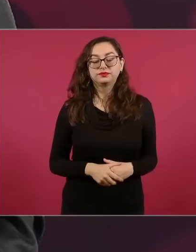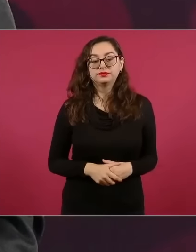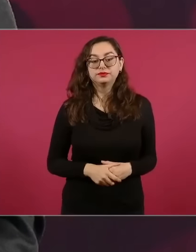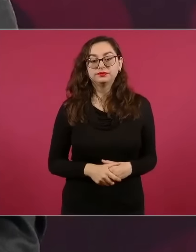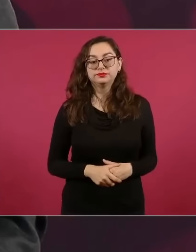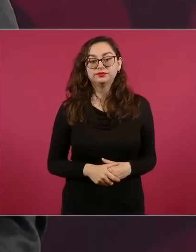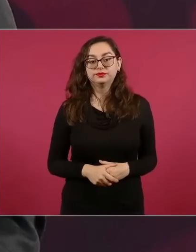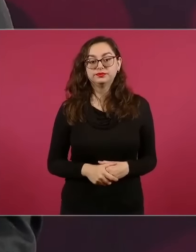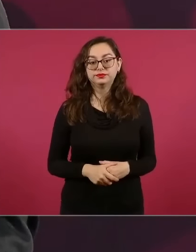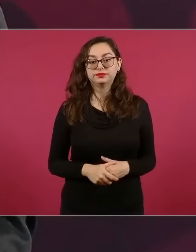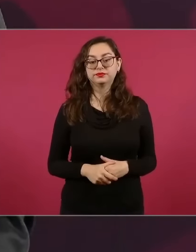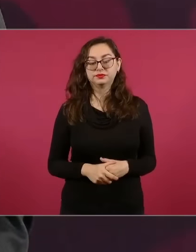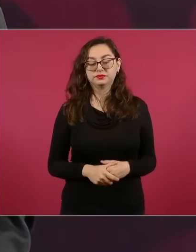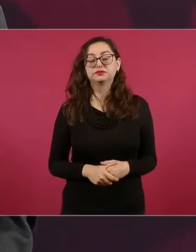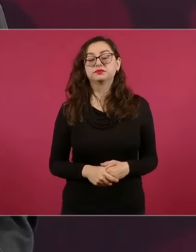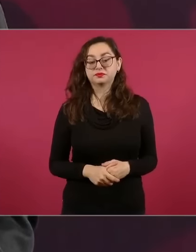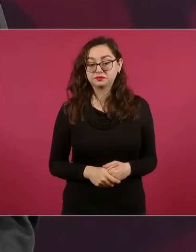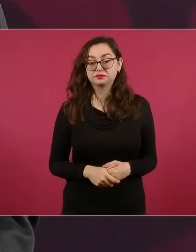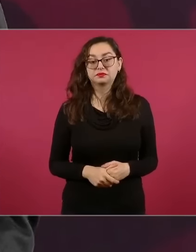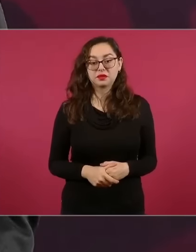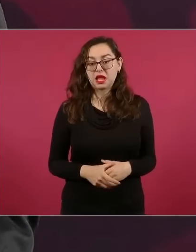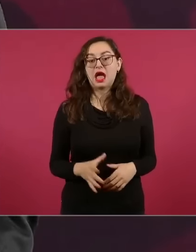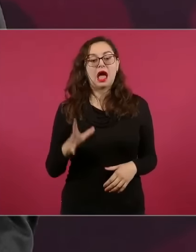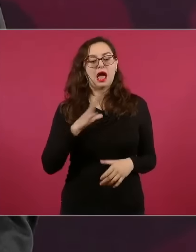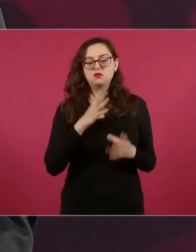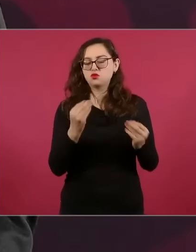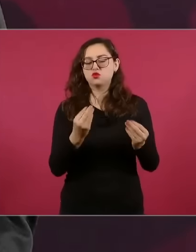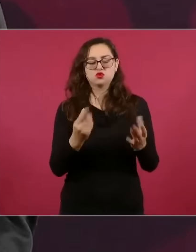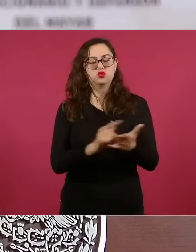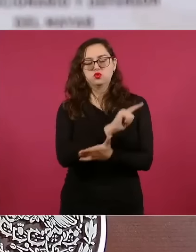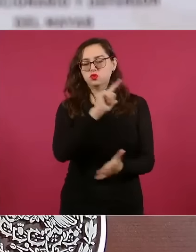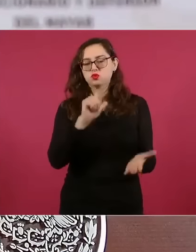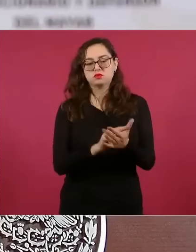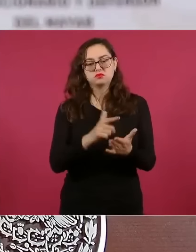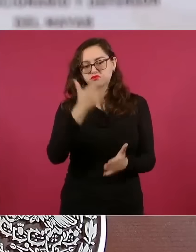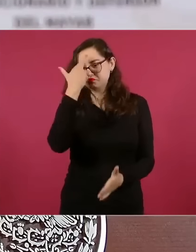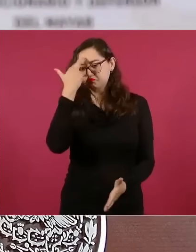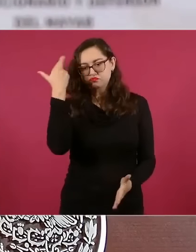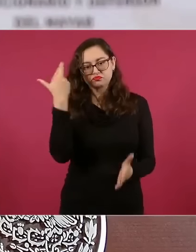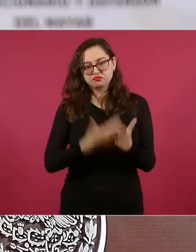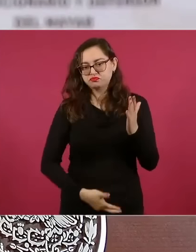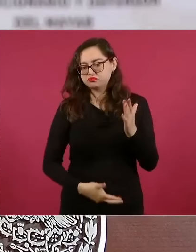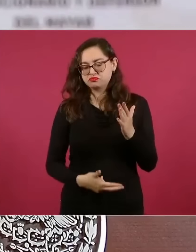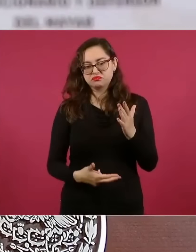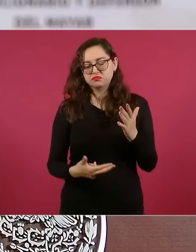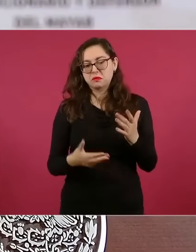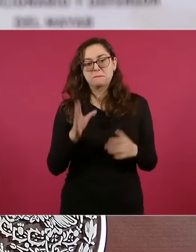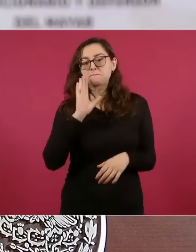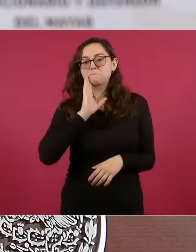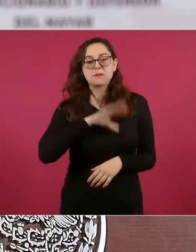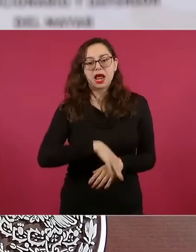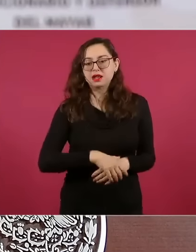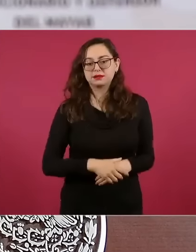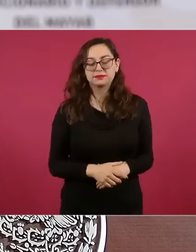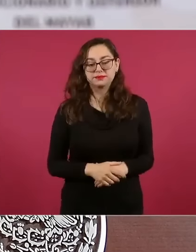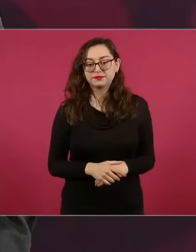una ilegalidad es irregular es irregular el que se utilice la